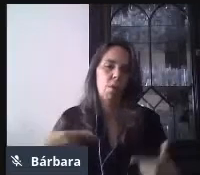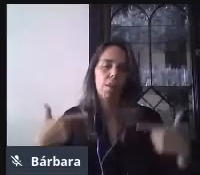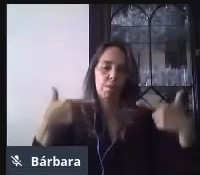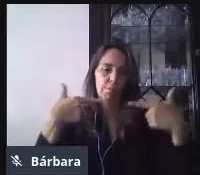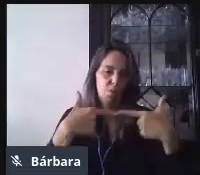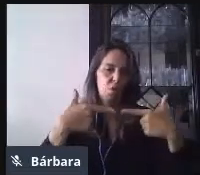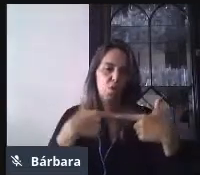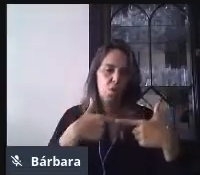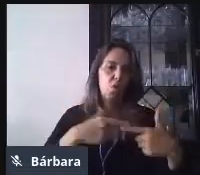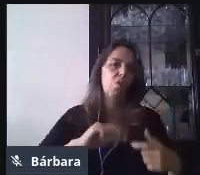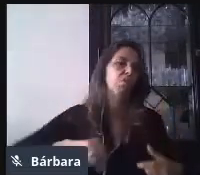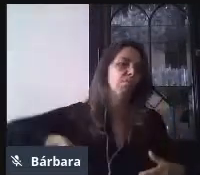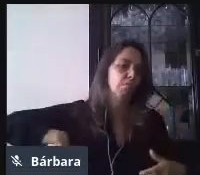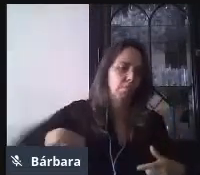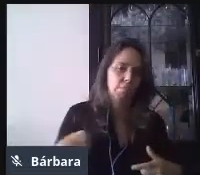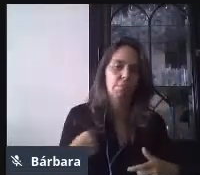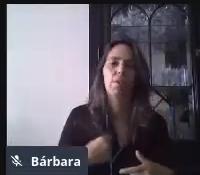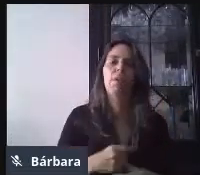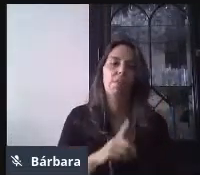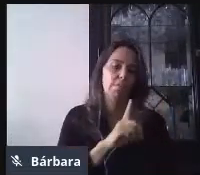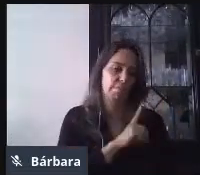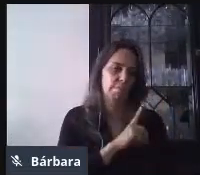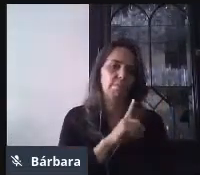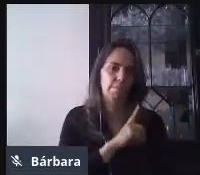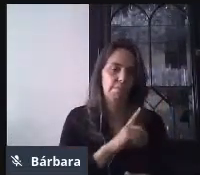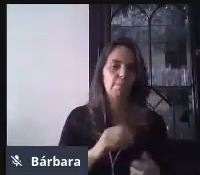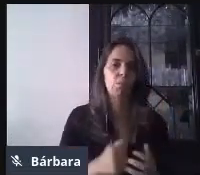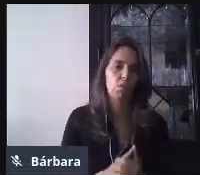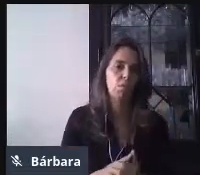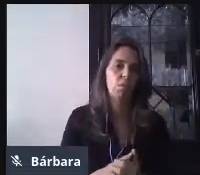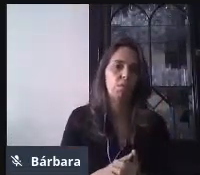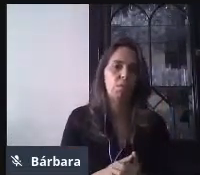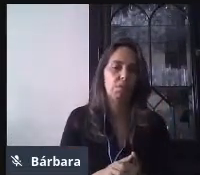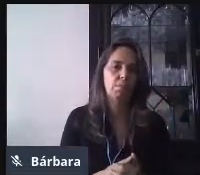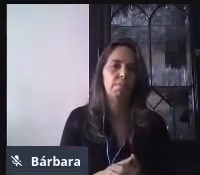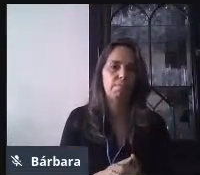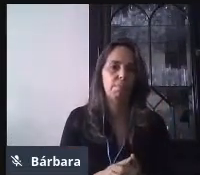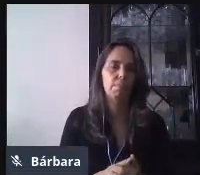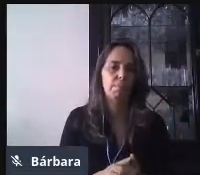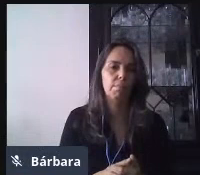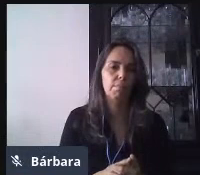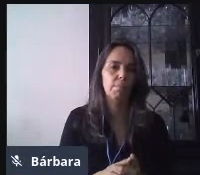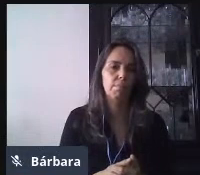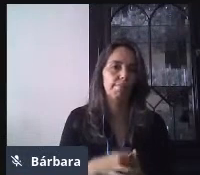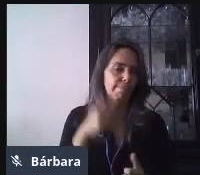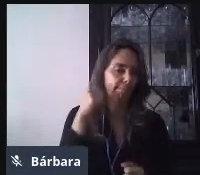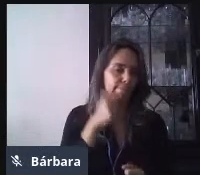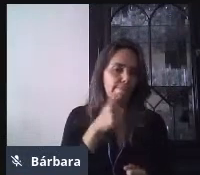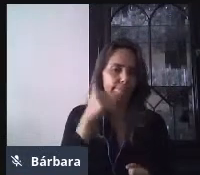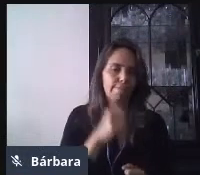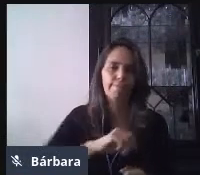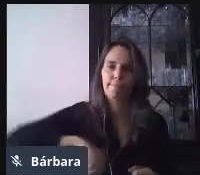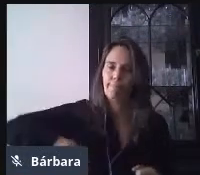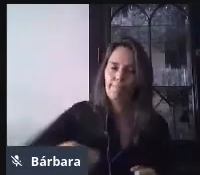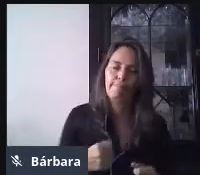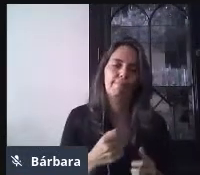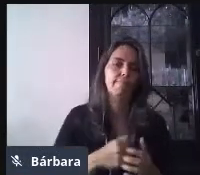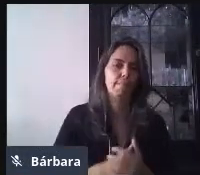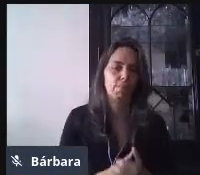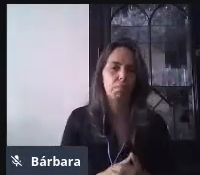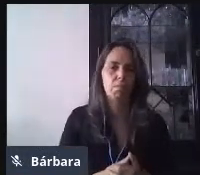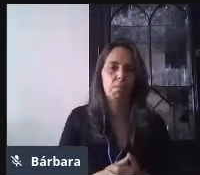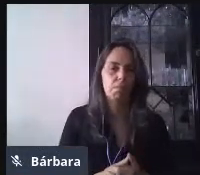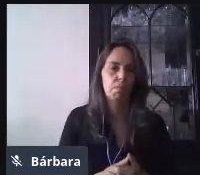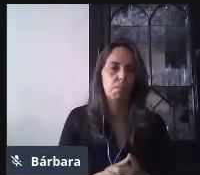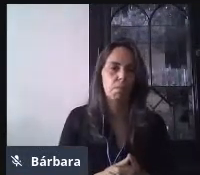es que lo va guardando casi, casi punto a punto o letra a letra que yo voy colocando, y se va a guardar en mi Drive. Entonces, si yo a lo mejor digo,